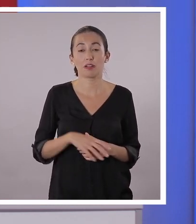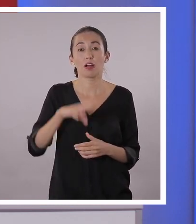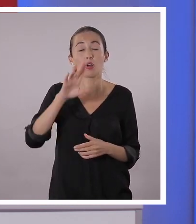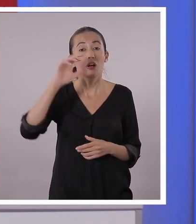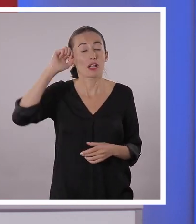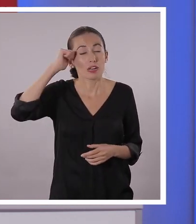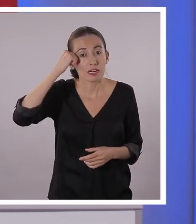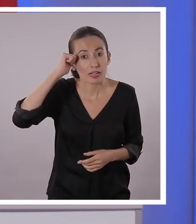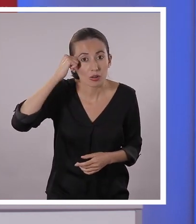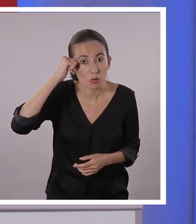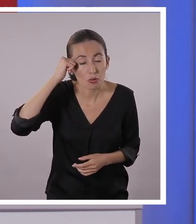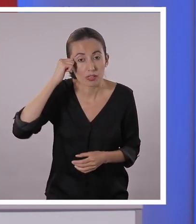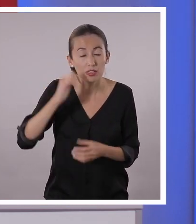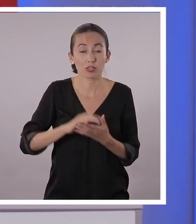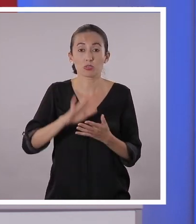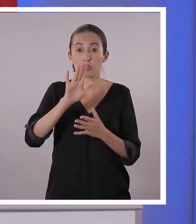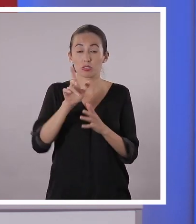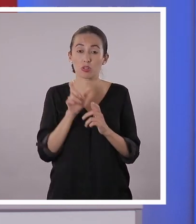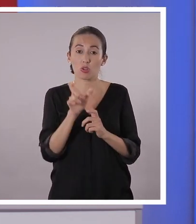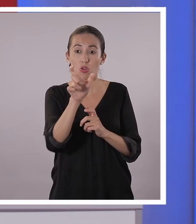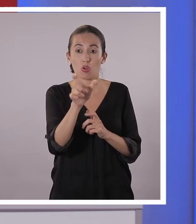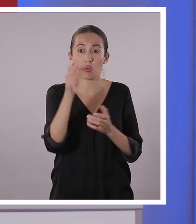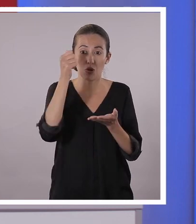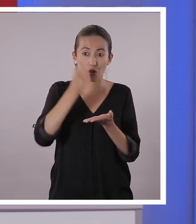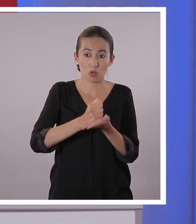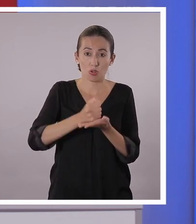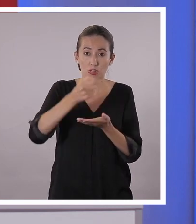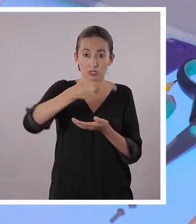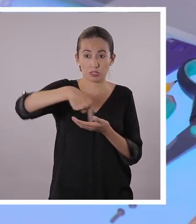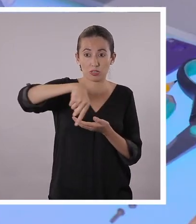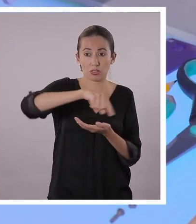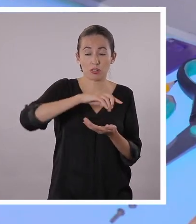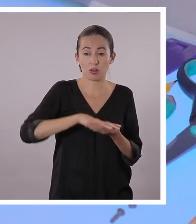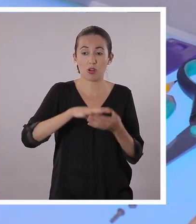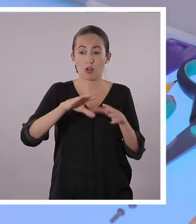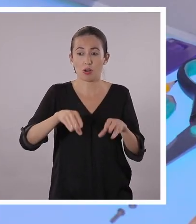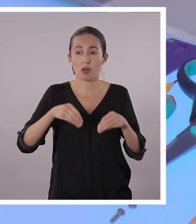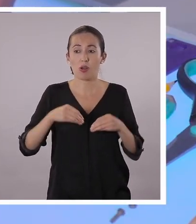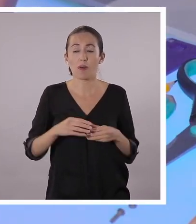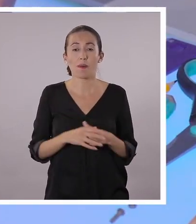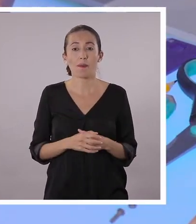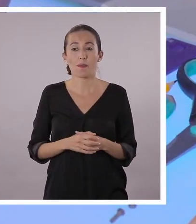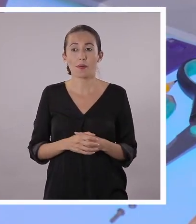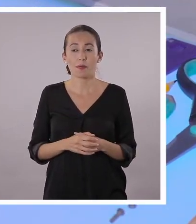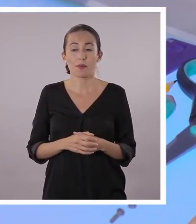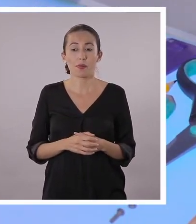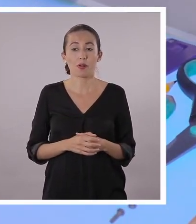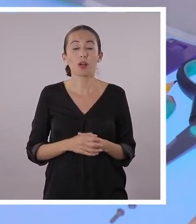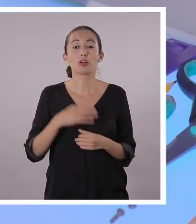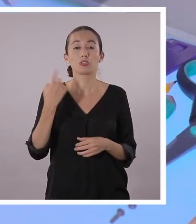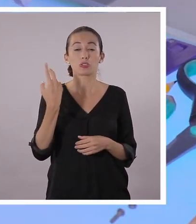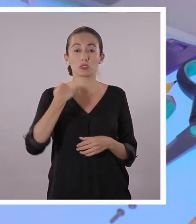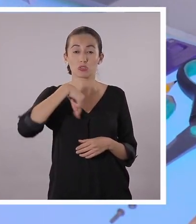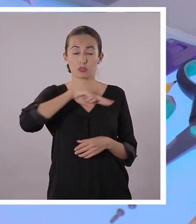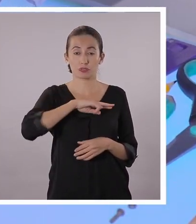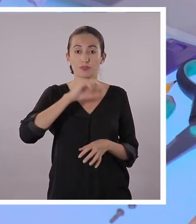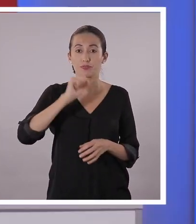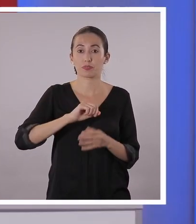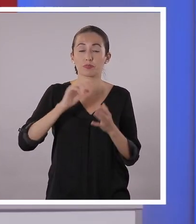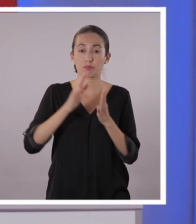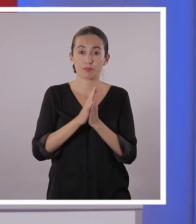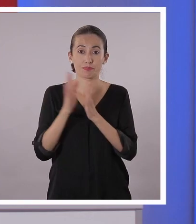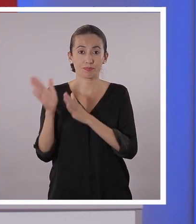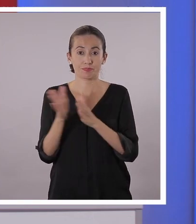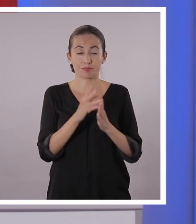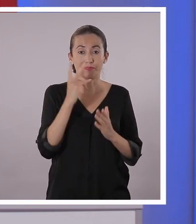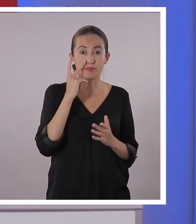Chicos y chicas, recuerden que tienen que hacer un agujero en sus tarjetas para poder asegurar con un perno el palito de papel. Claro que sí. Nosotros vamos a utilizar